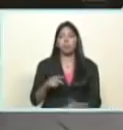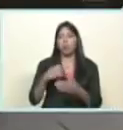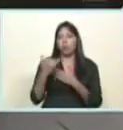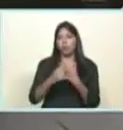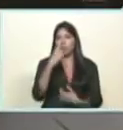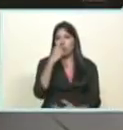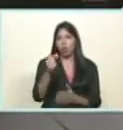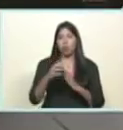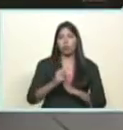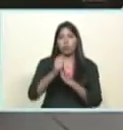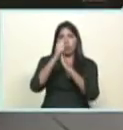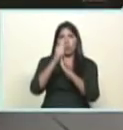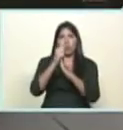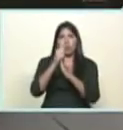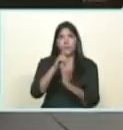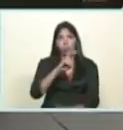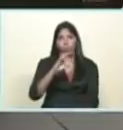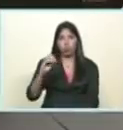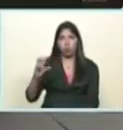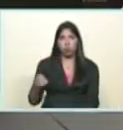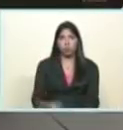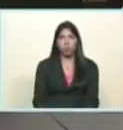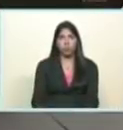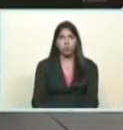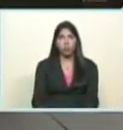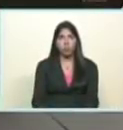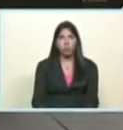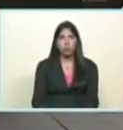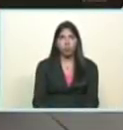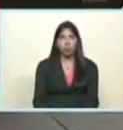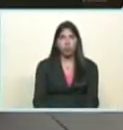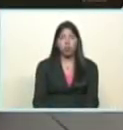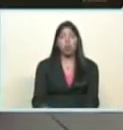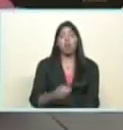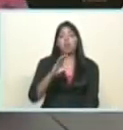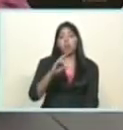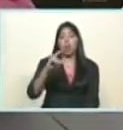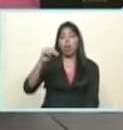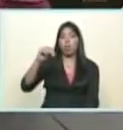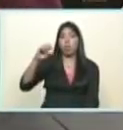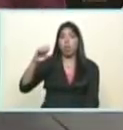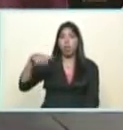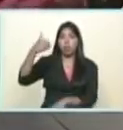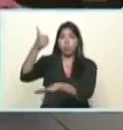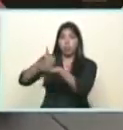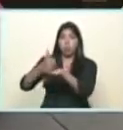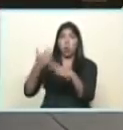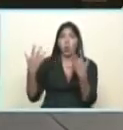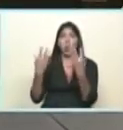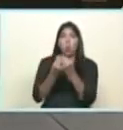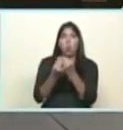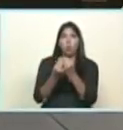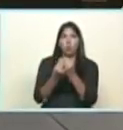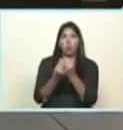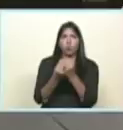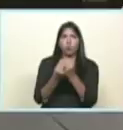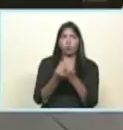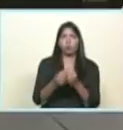200 que el consejo nacional electoral junto al poder constituyente